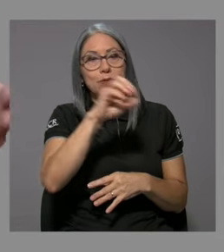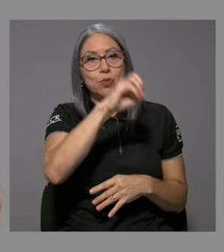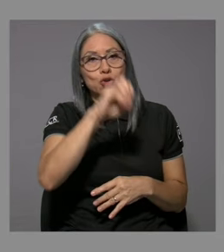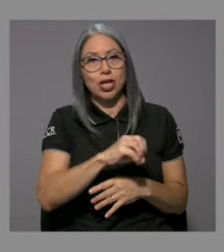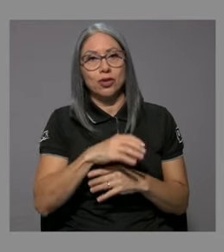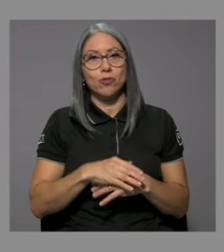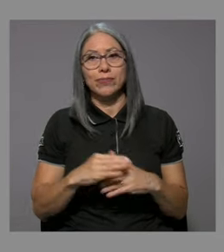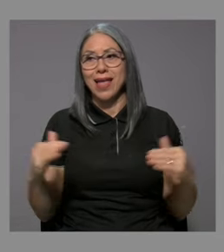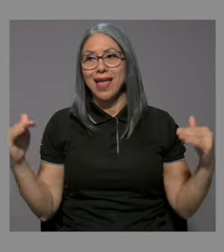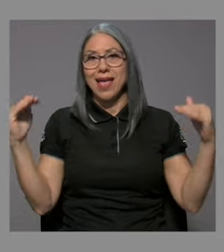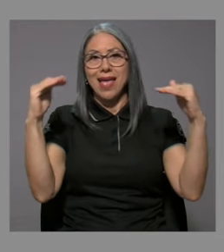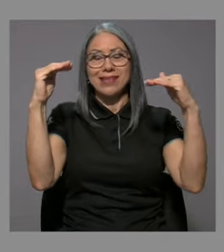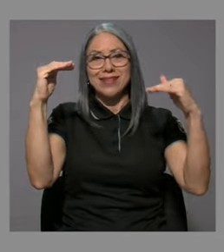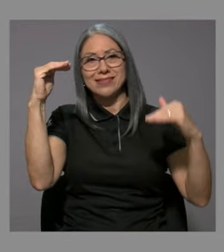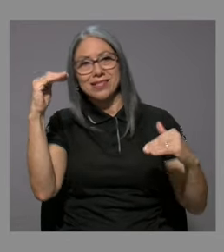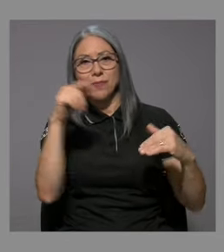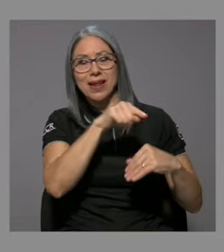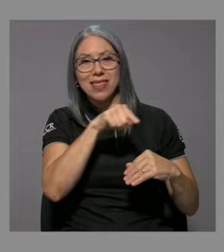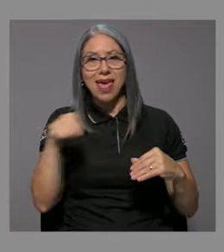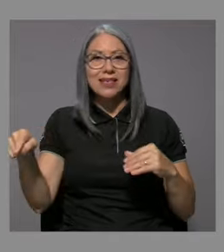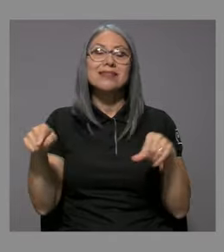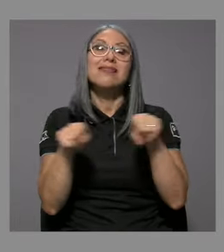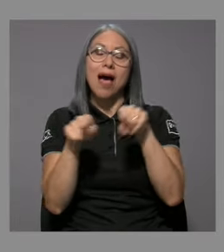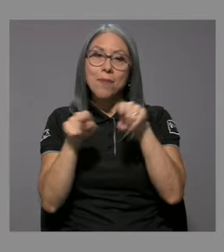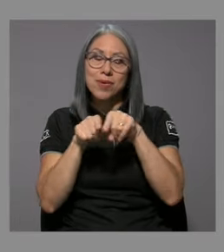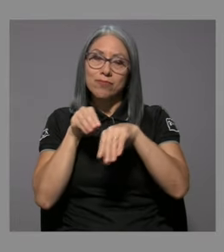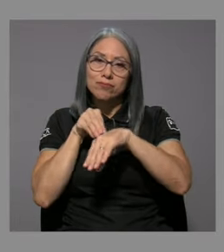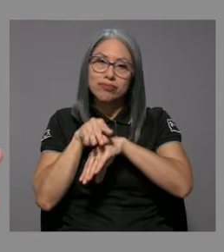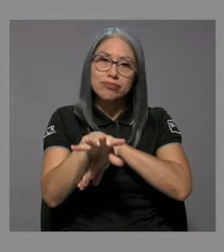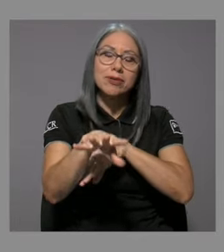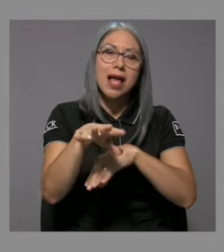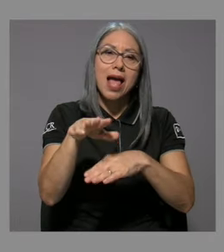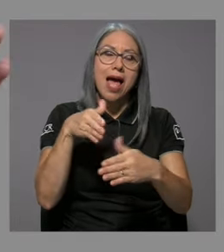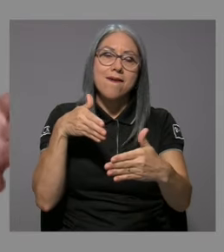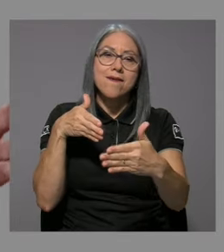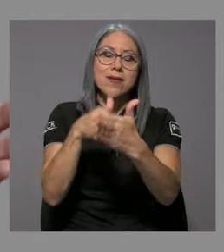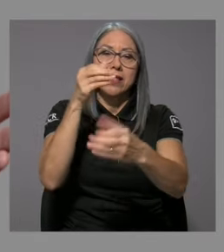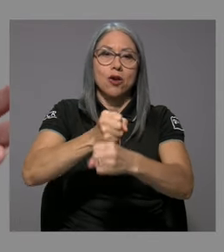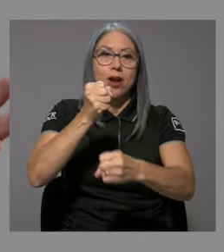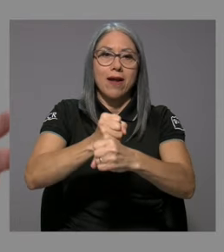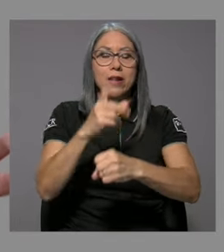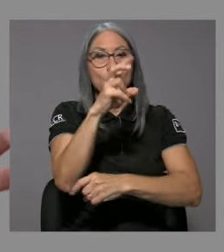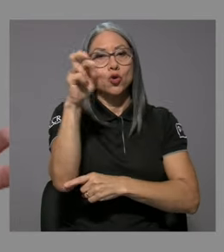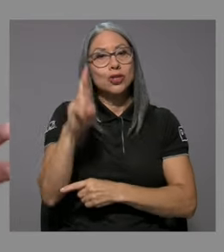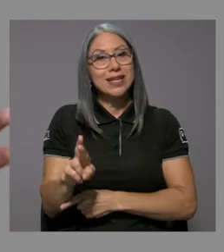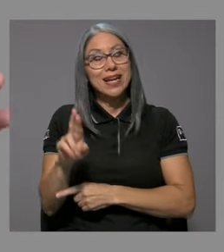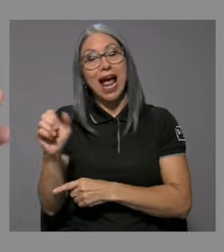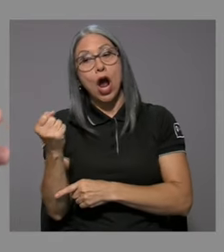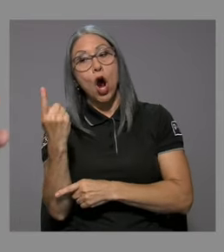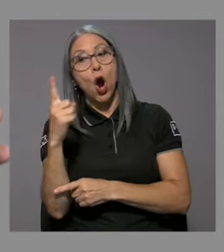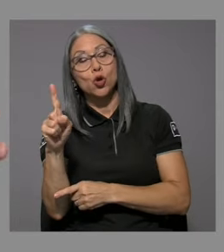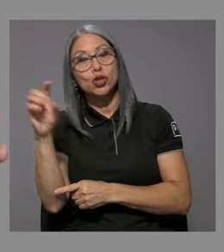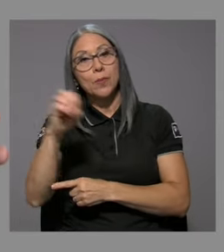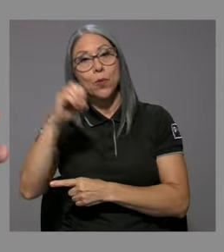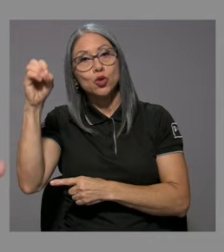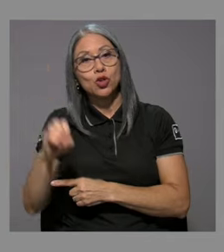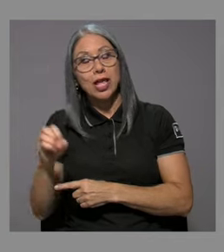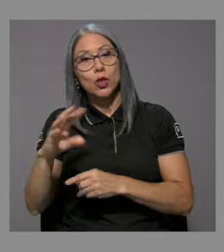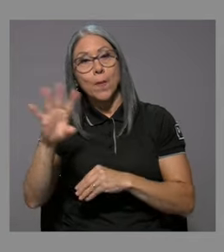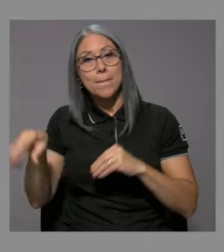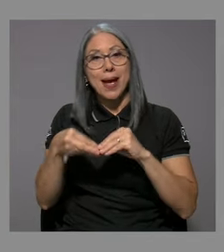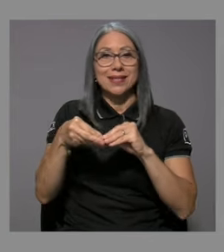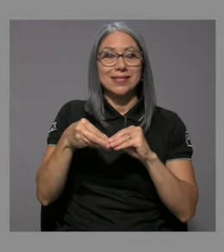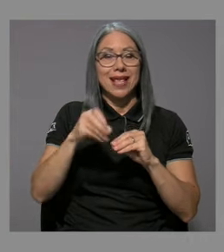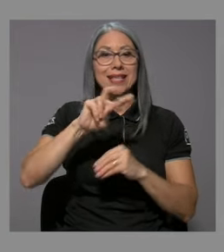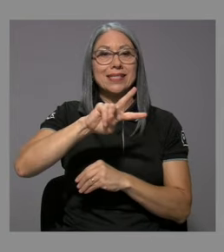es de apenas un 53%. Estas disparidades se extienden a lo laboral, pues Costa Rica produjo